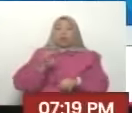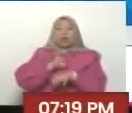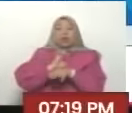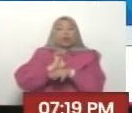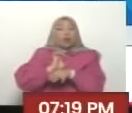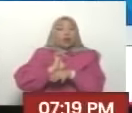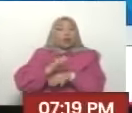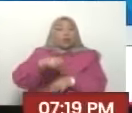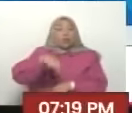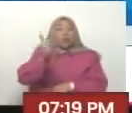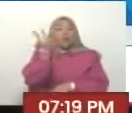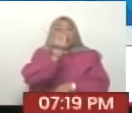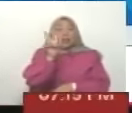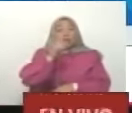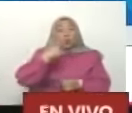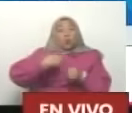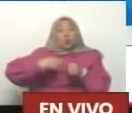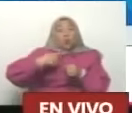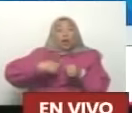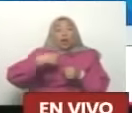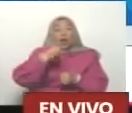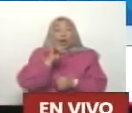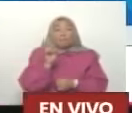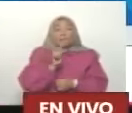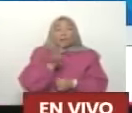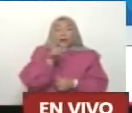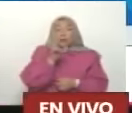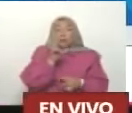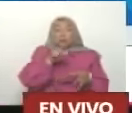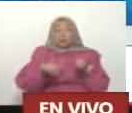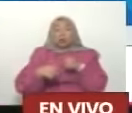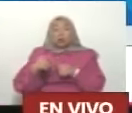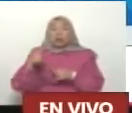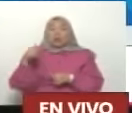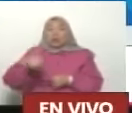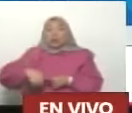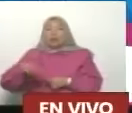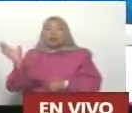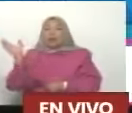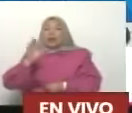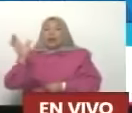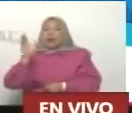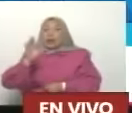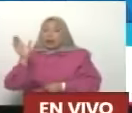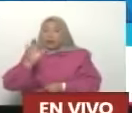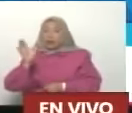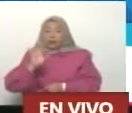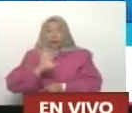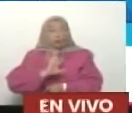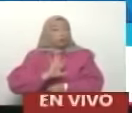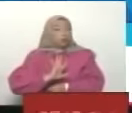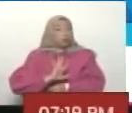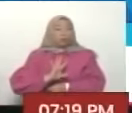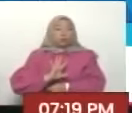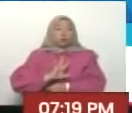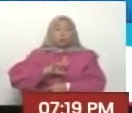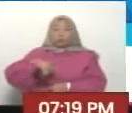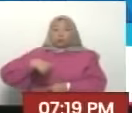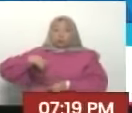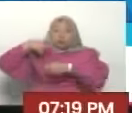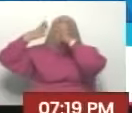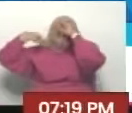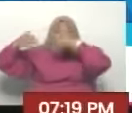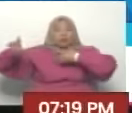personal diplomático y consular de Venezuela en Quito y Guayaquil está en Venezuela y nuestra embajada